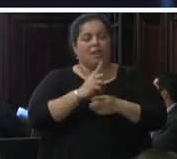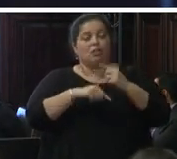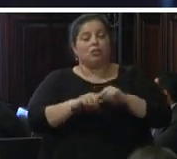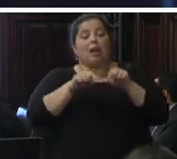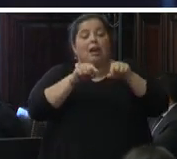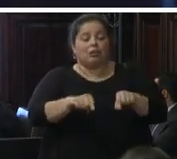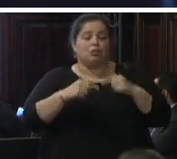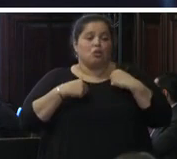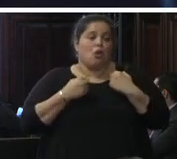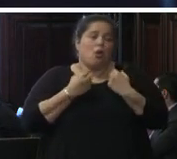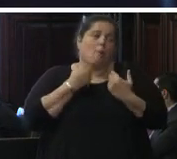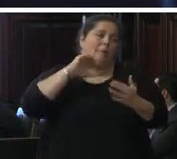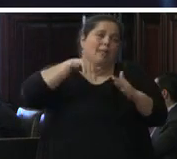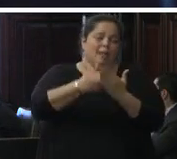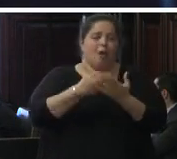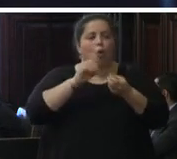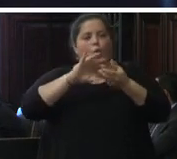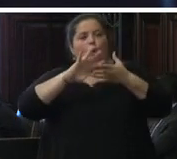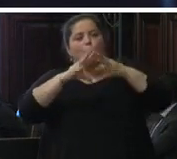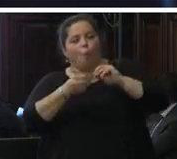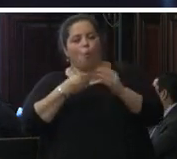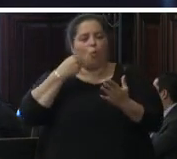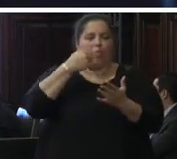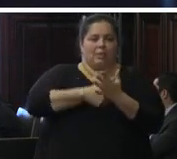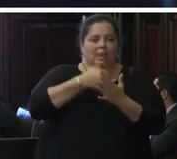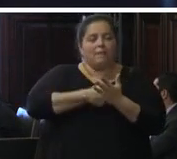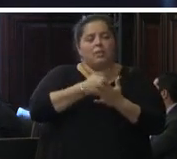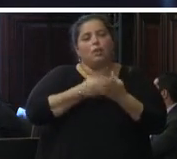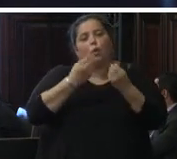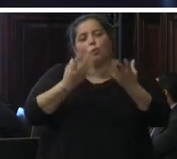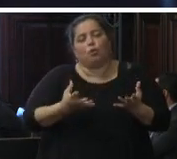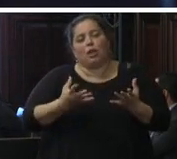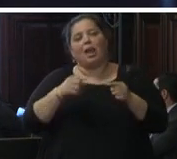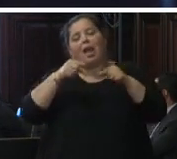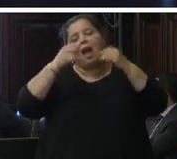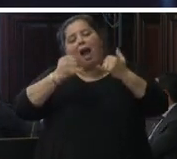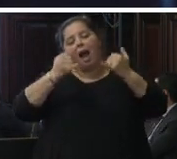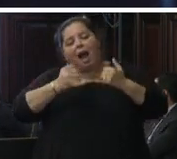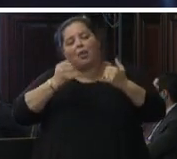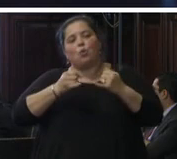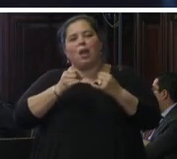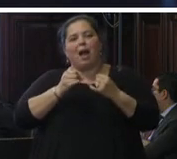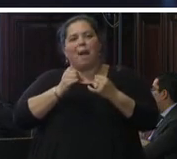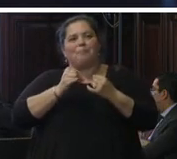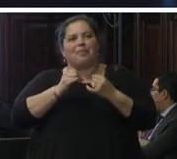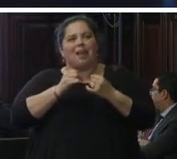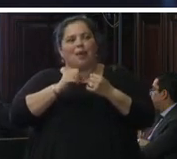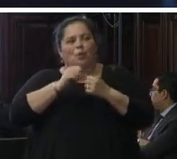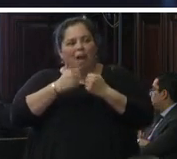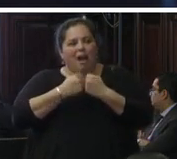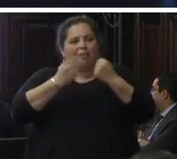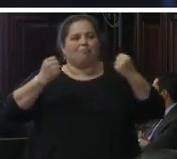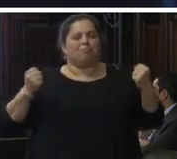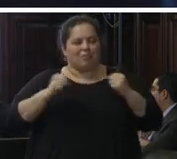desafío porque hay una reacción ciudadana que